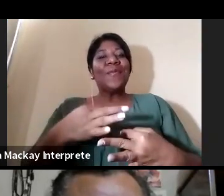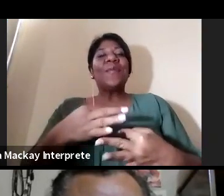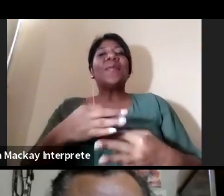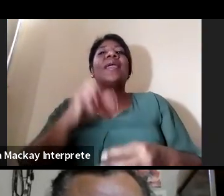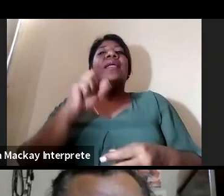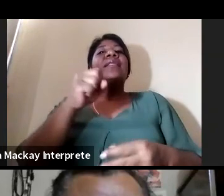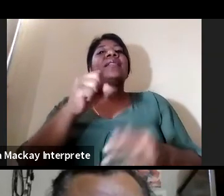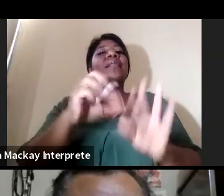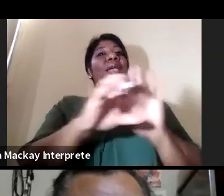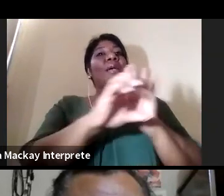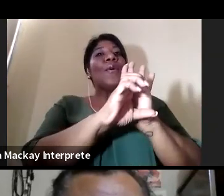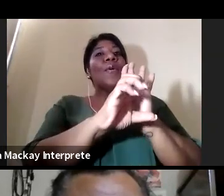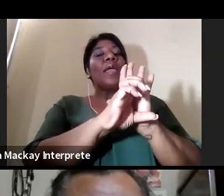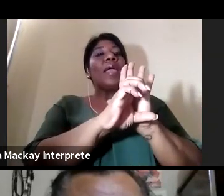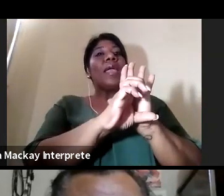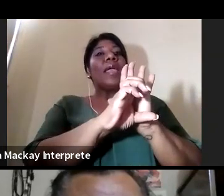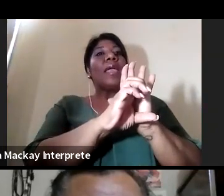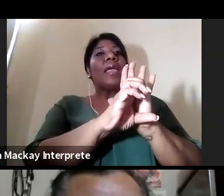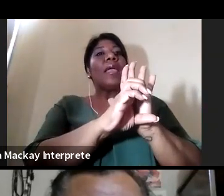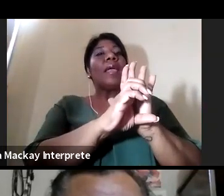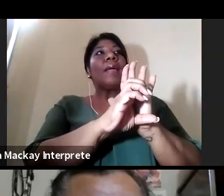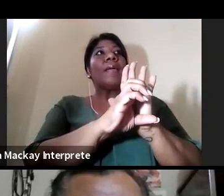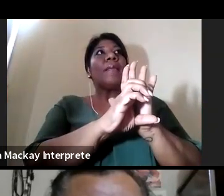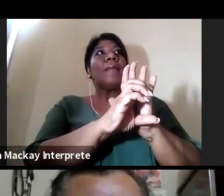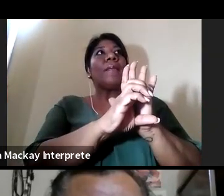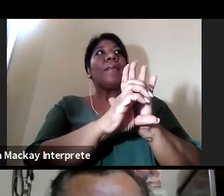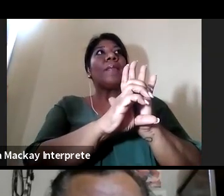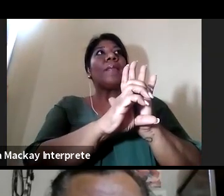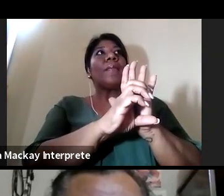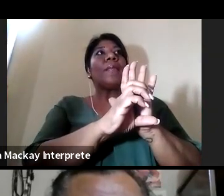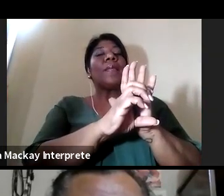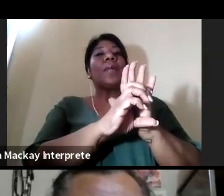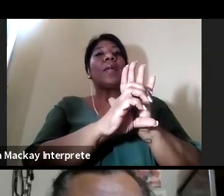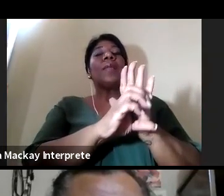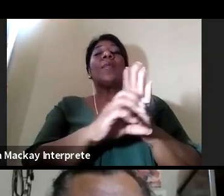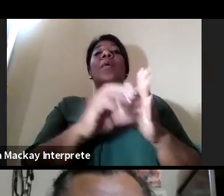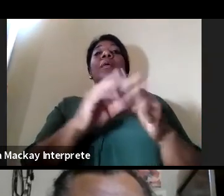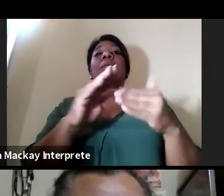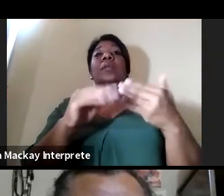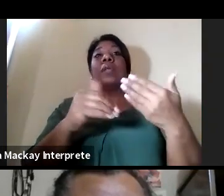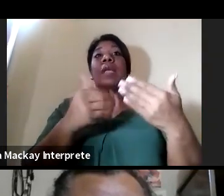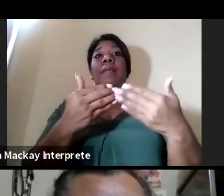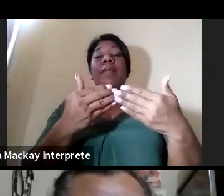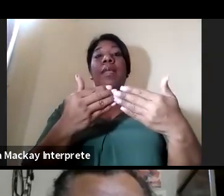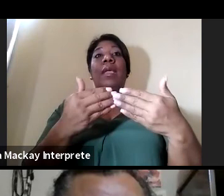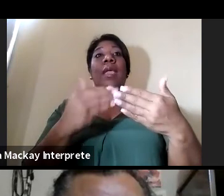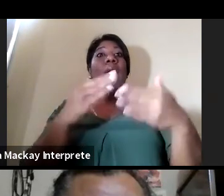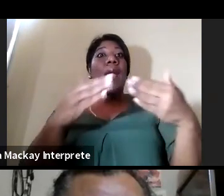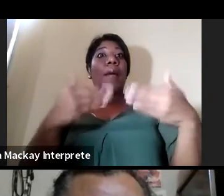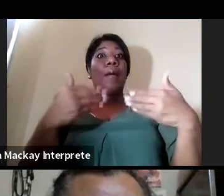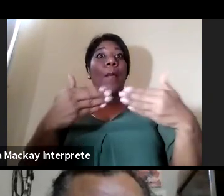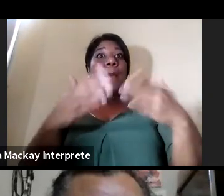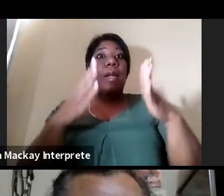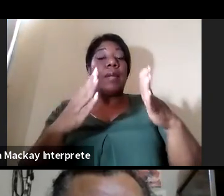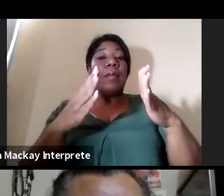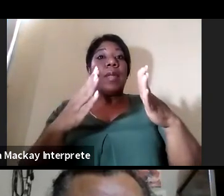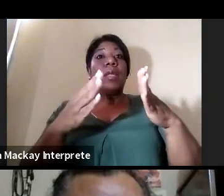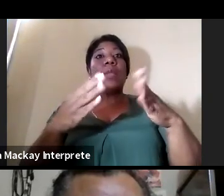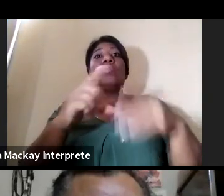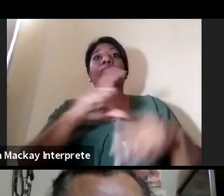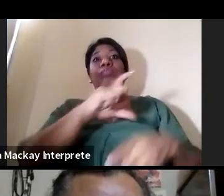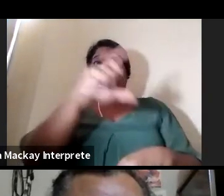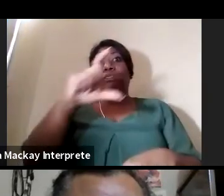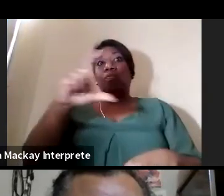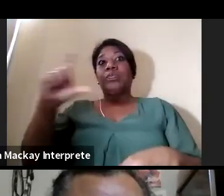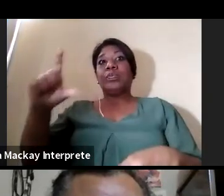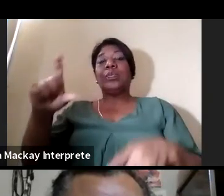ejemplo no solamente a la a la comunidad científica nacional e internacional sino también estamos dando el ejemplo a